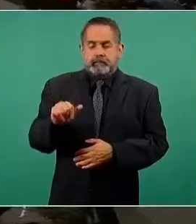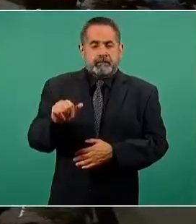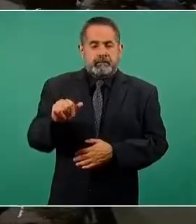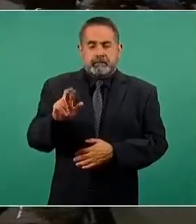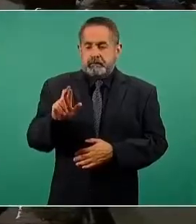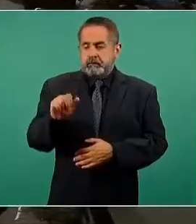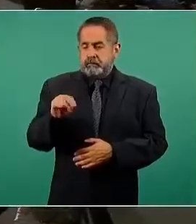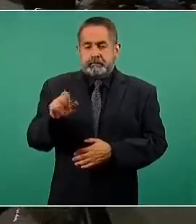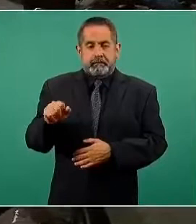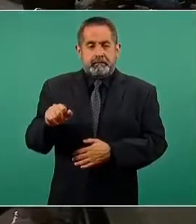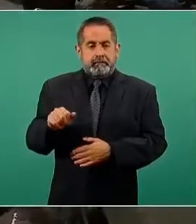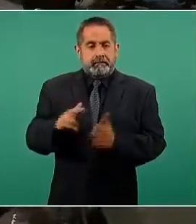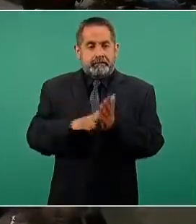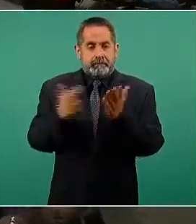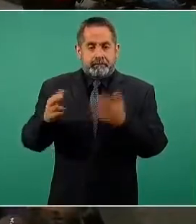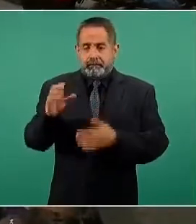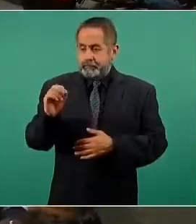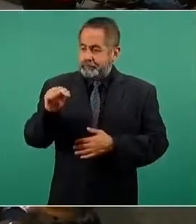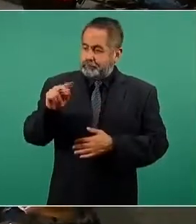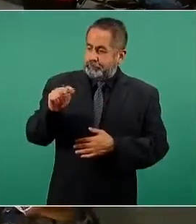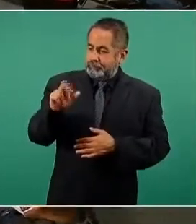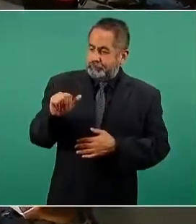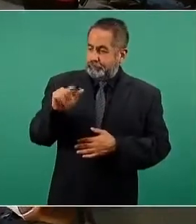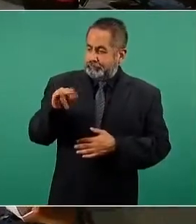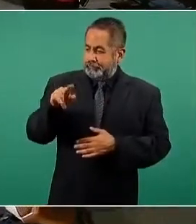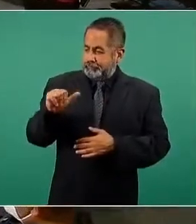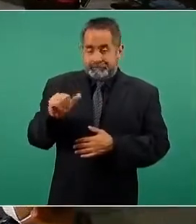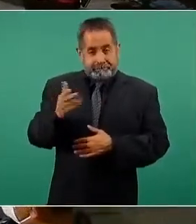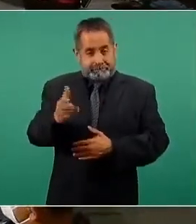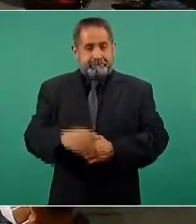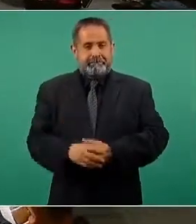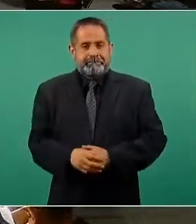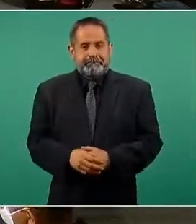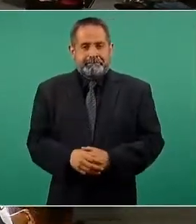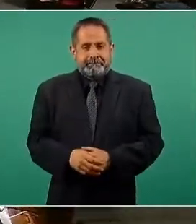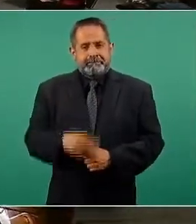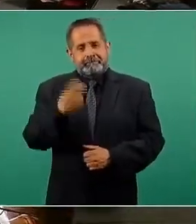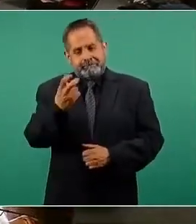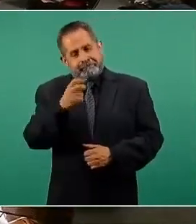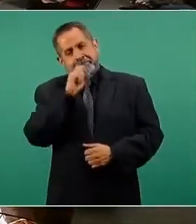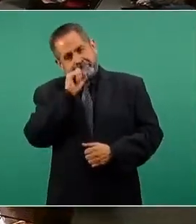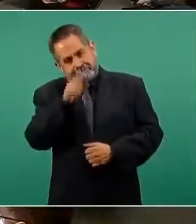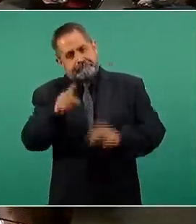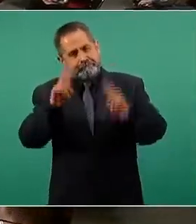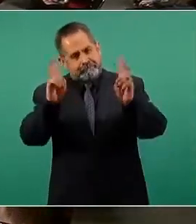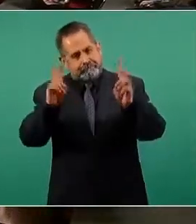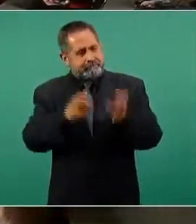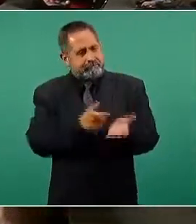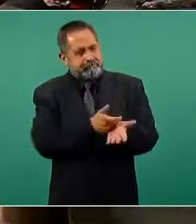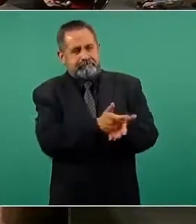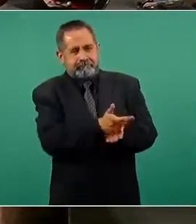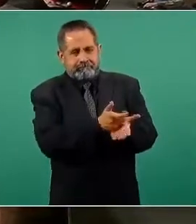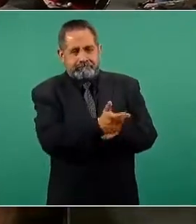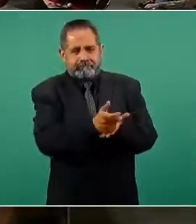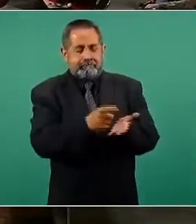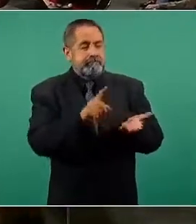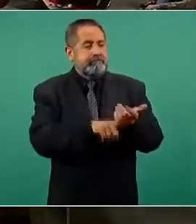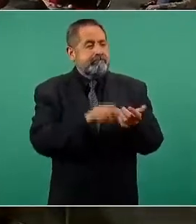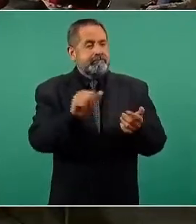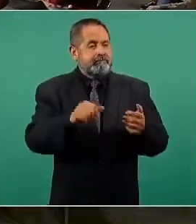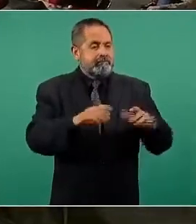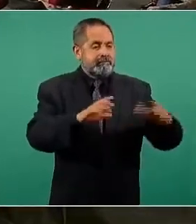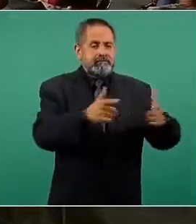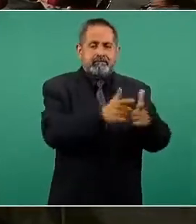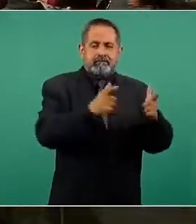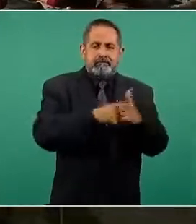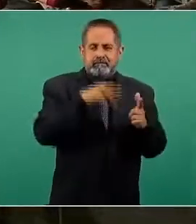Entralínea. Ah, bueno, ya estás aquí de nuevo. Pues justamente sobre el tema del financiamiento a mexicanos contra